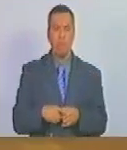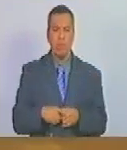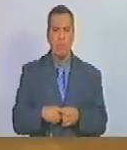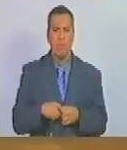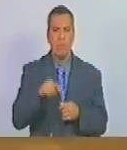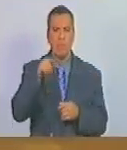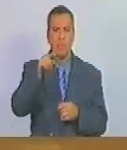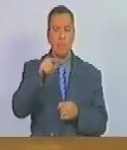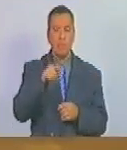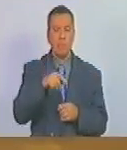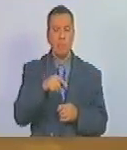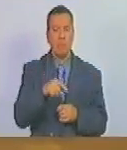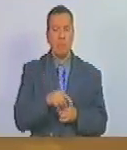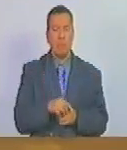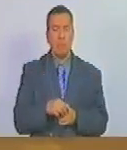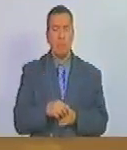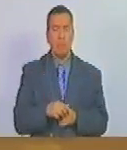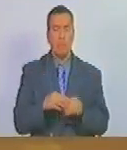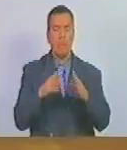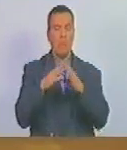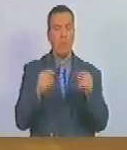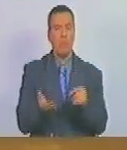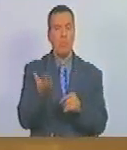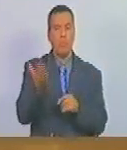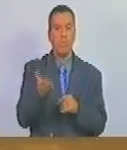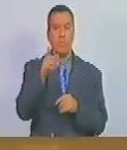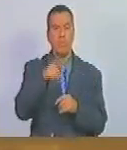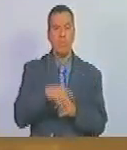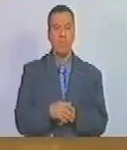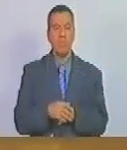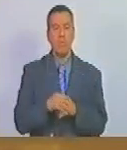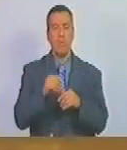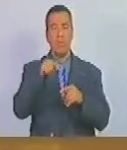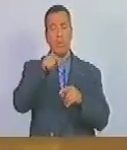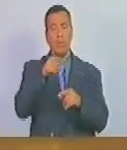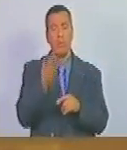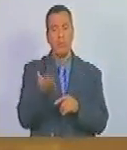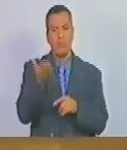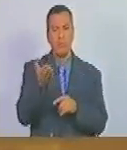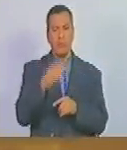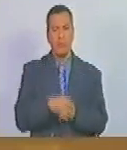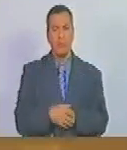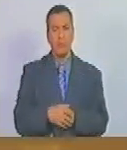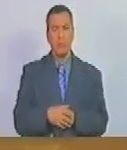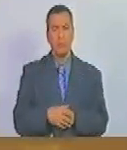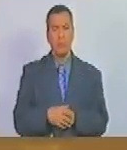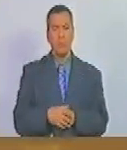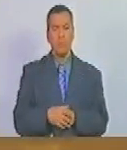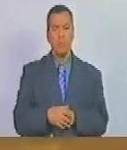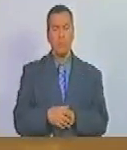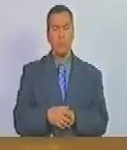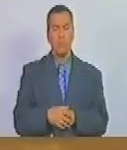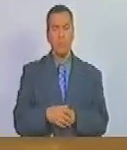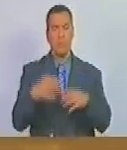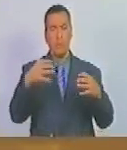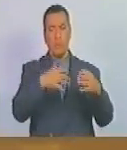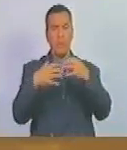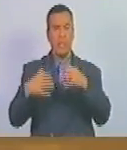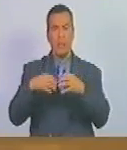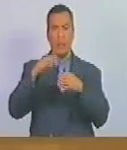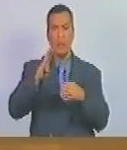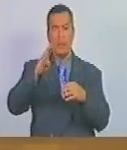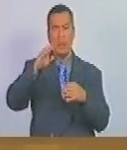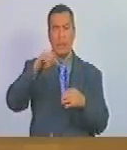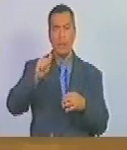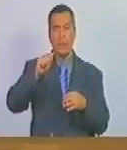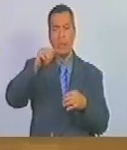Entre ellas, la más importante o más relevante. La batalla de Boyacá,